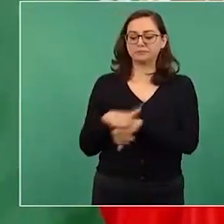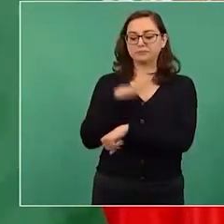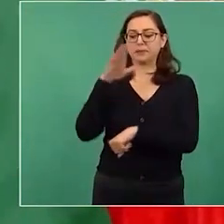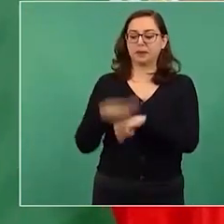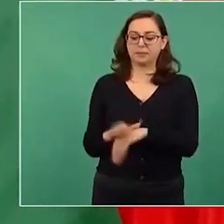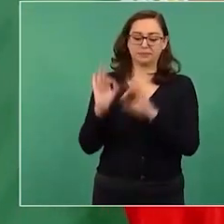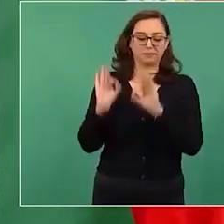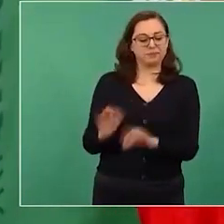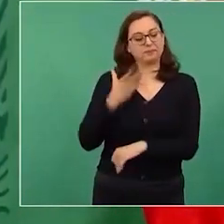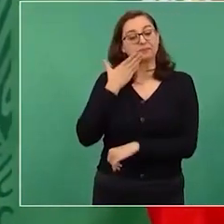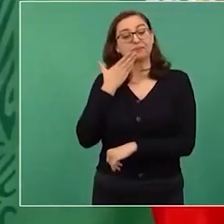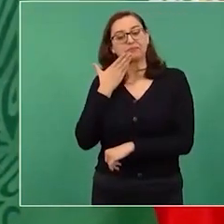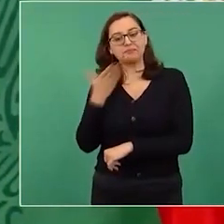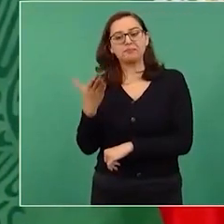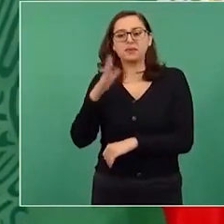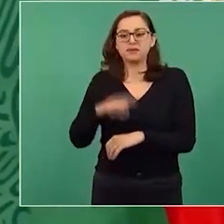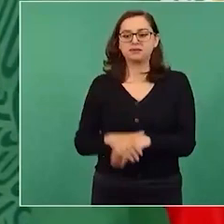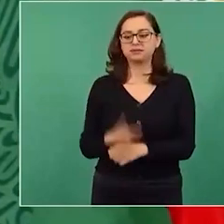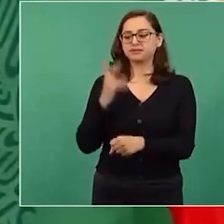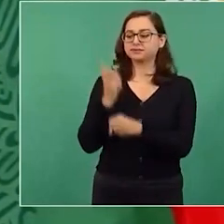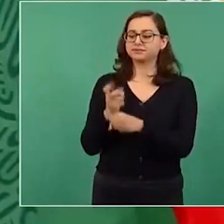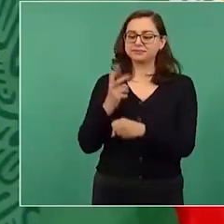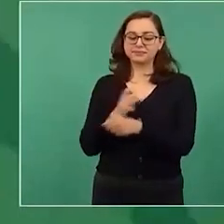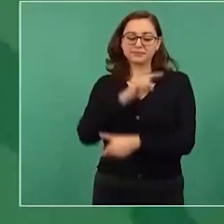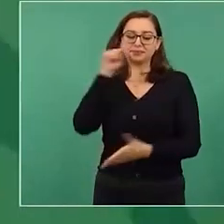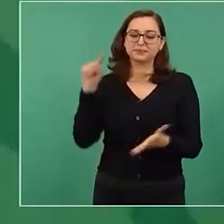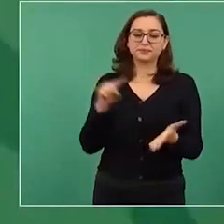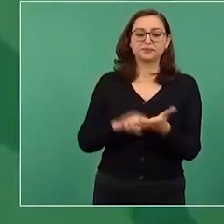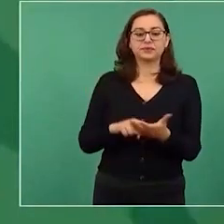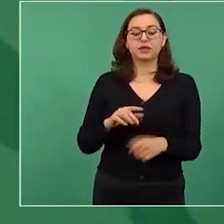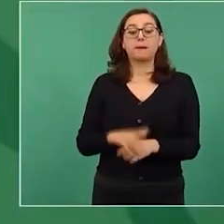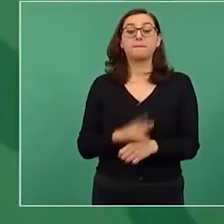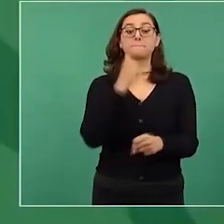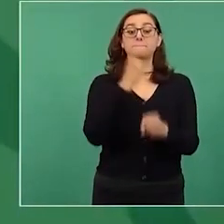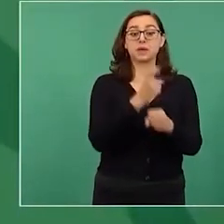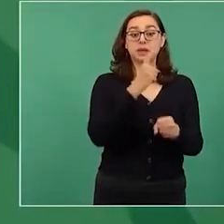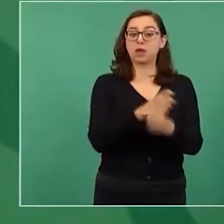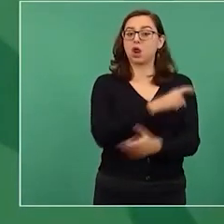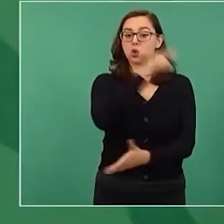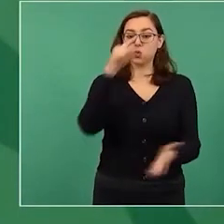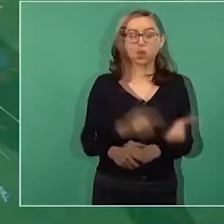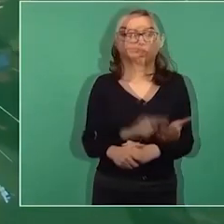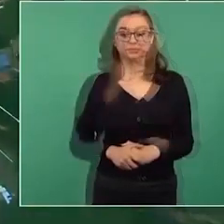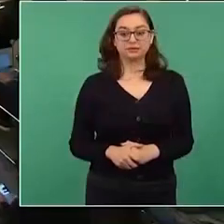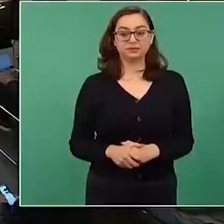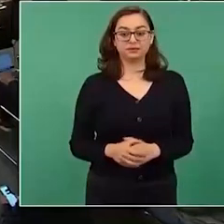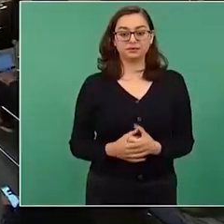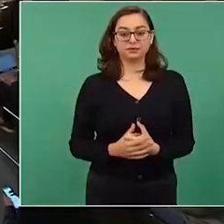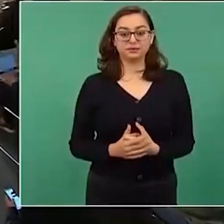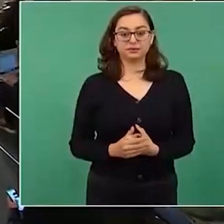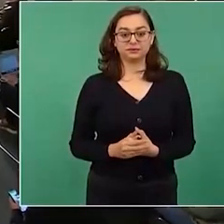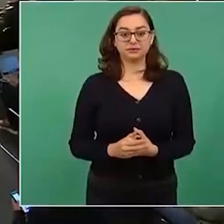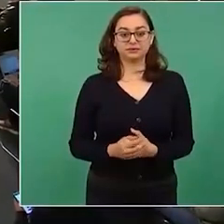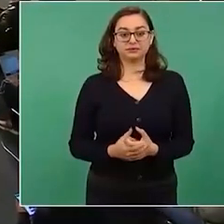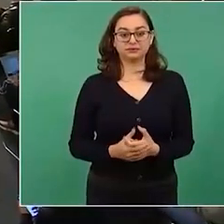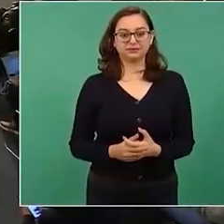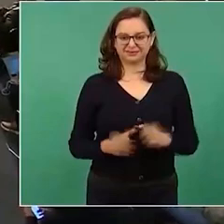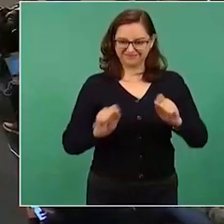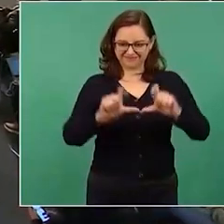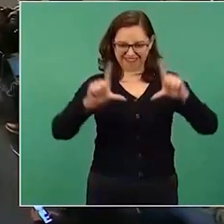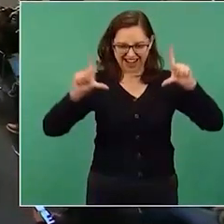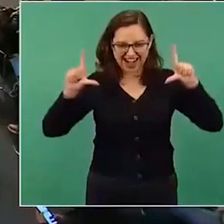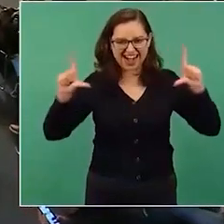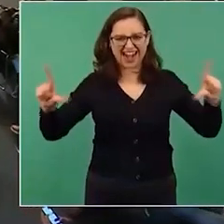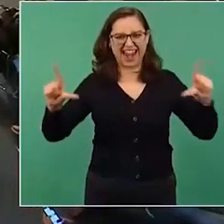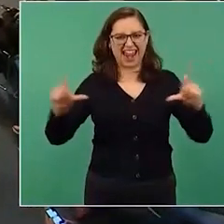ganando el presidente de la India. No lo puedes ampliar así,